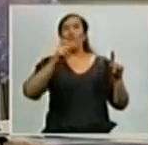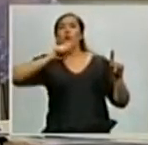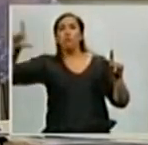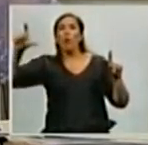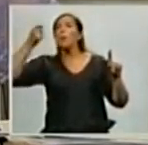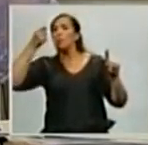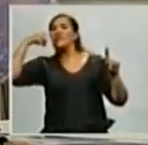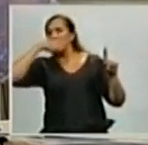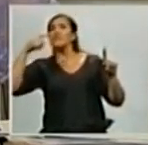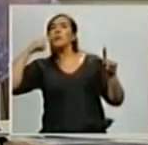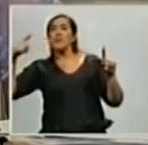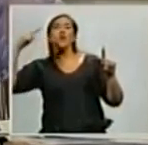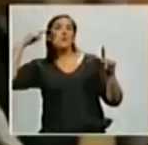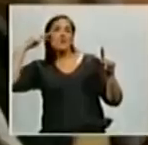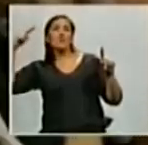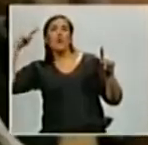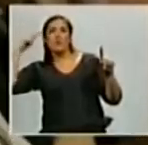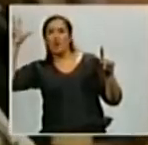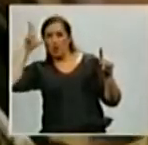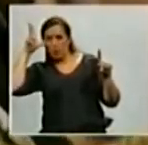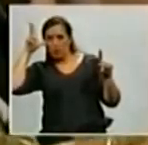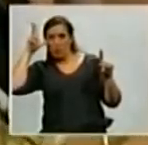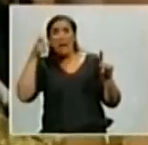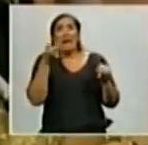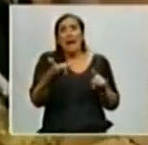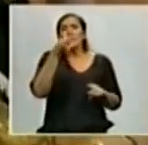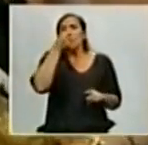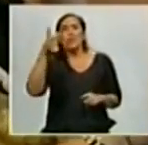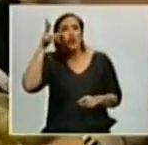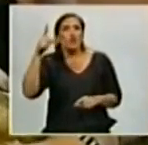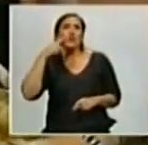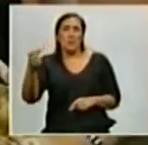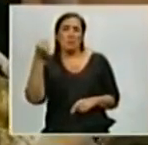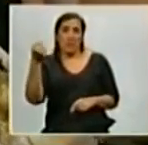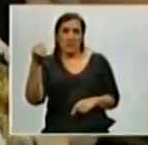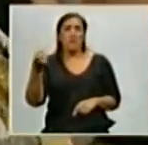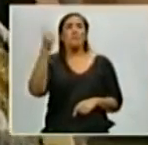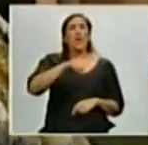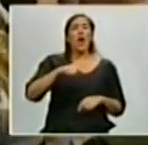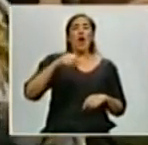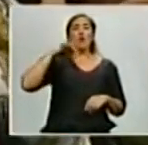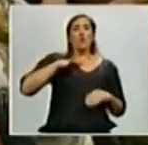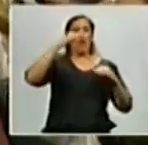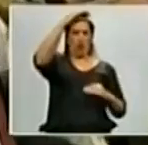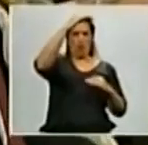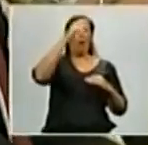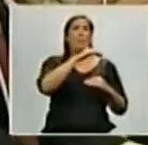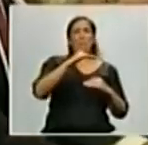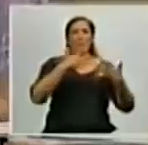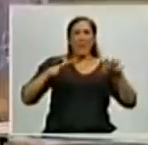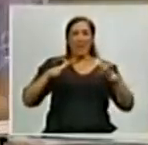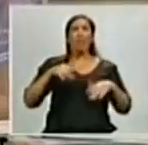.998, casi 28.000 pesos. Y el haber jubilatorio medio aumentará de 5